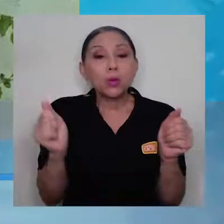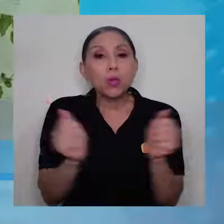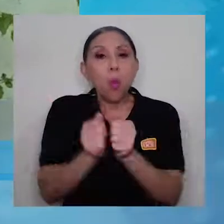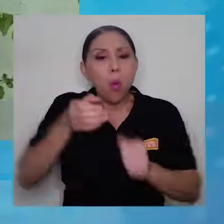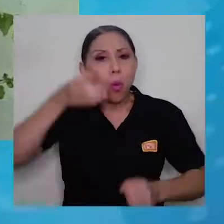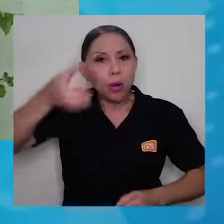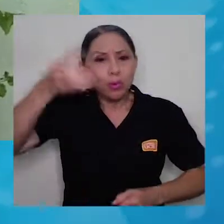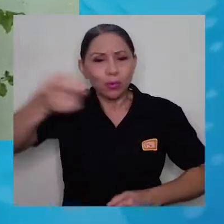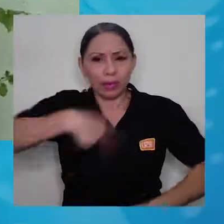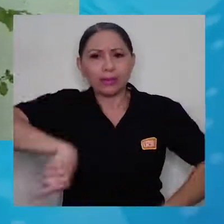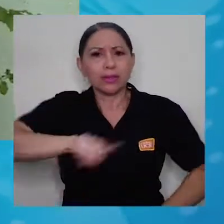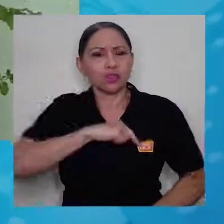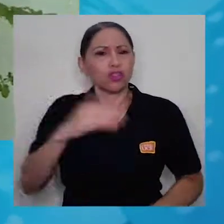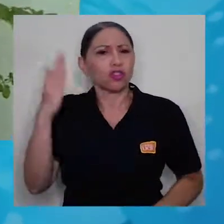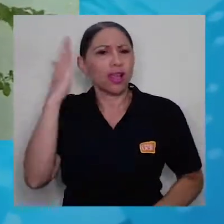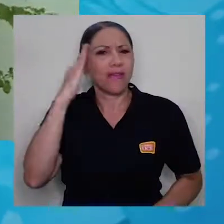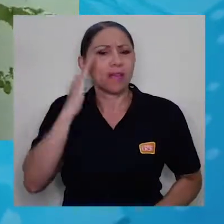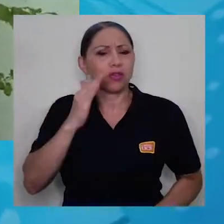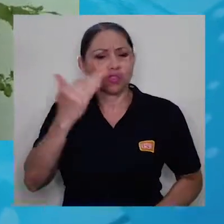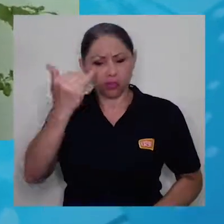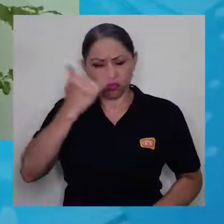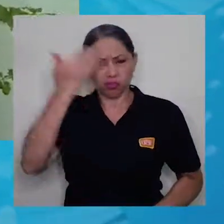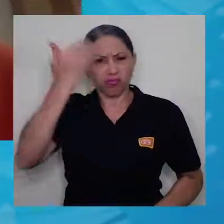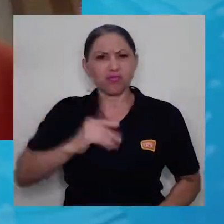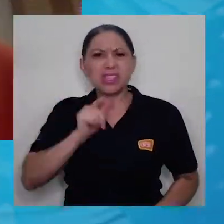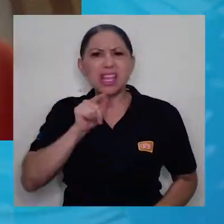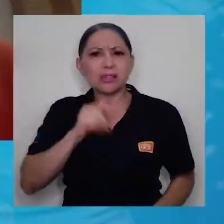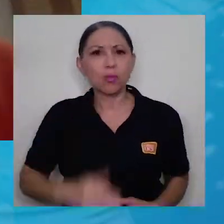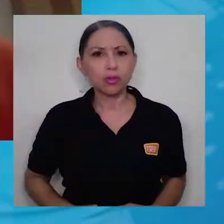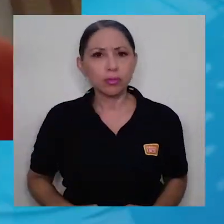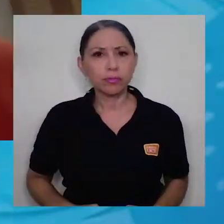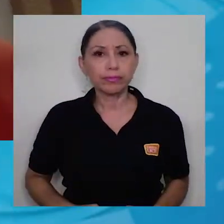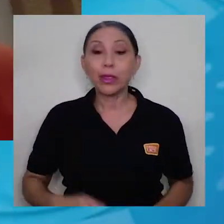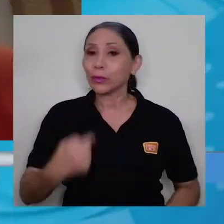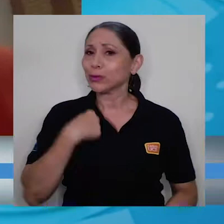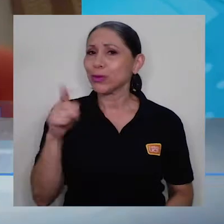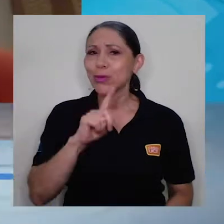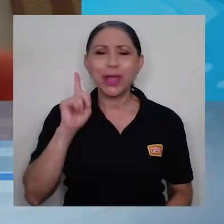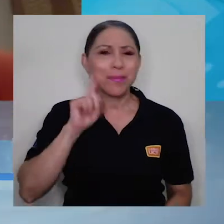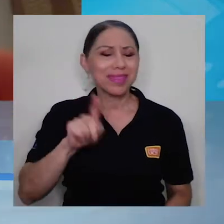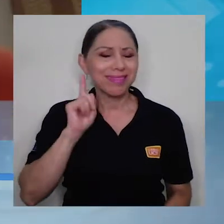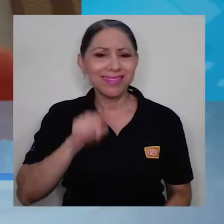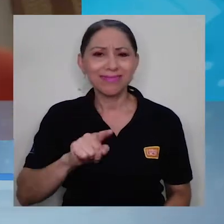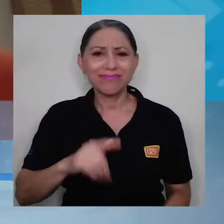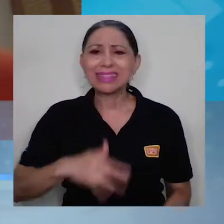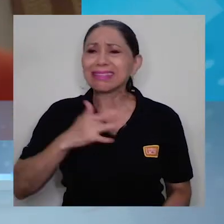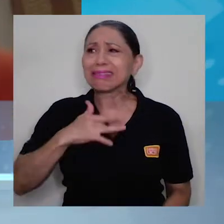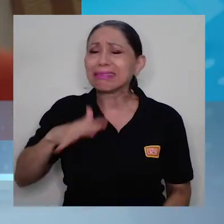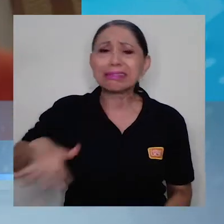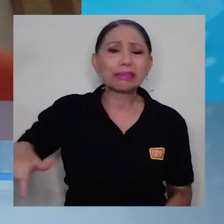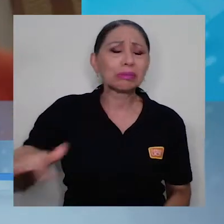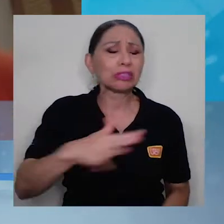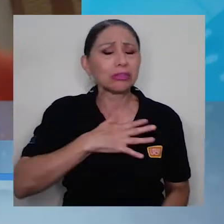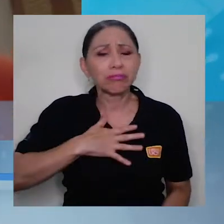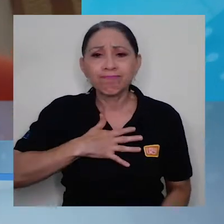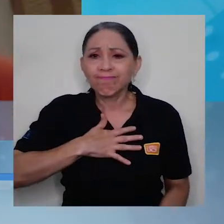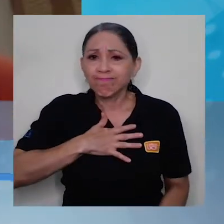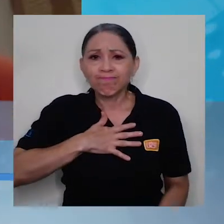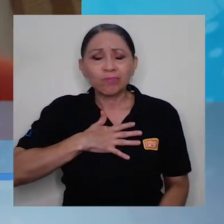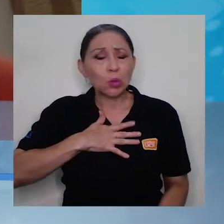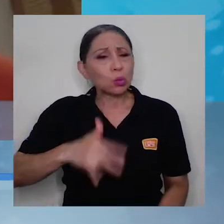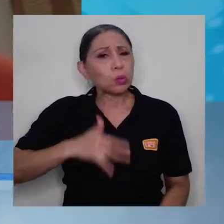cultura que sabemos quiénes somos. No voy a mentir, hay una gran desilusión, hay una gran